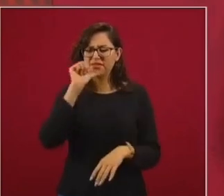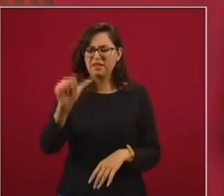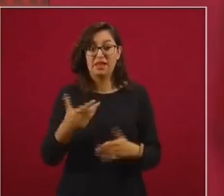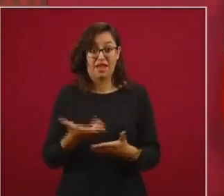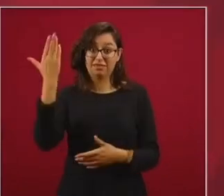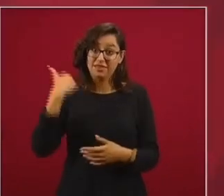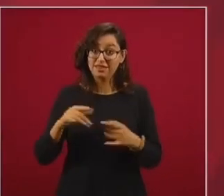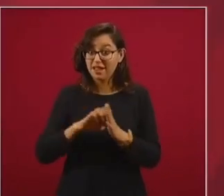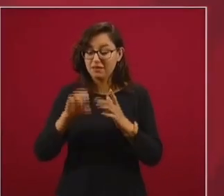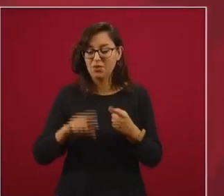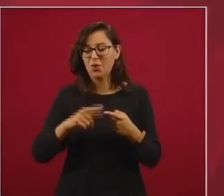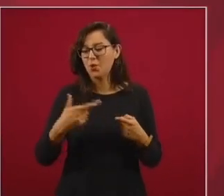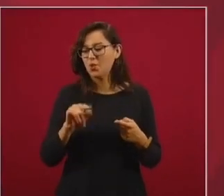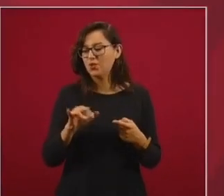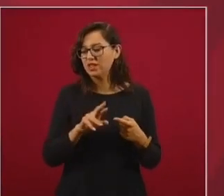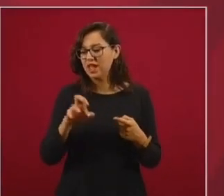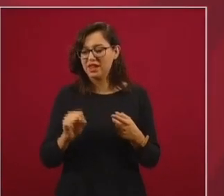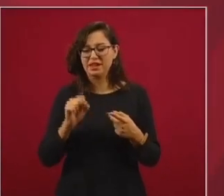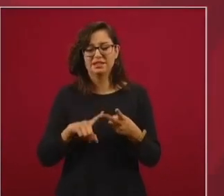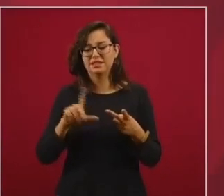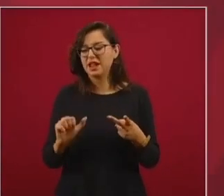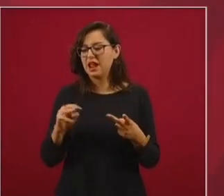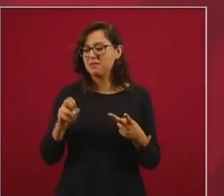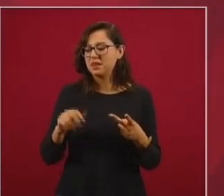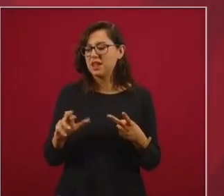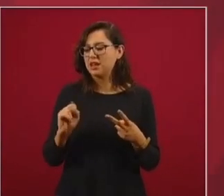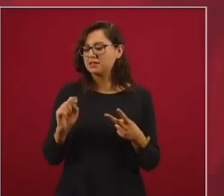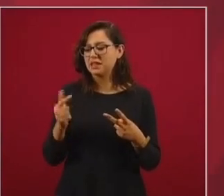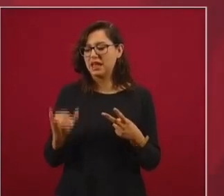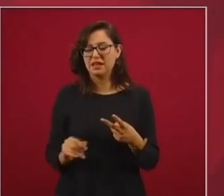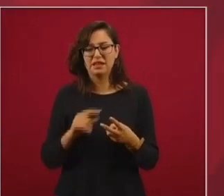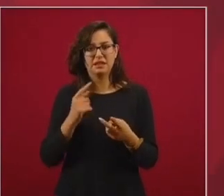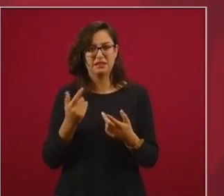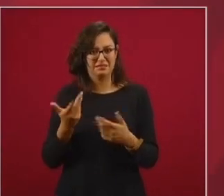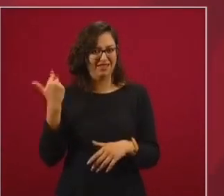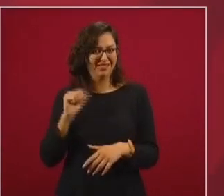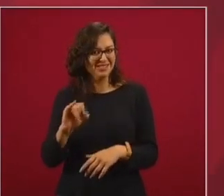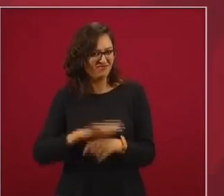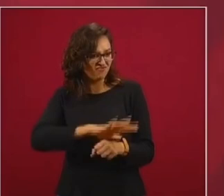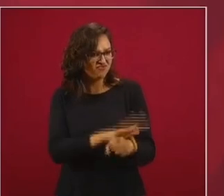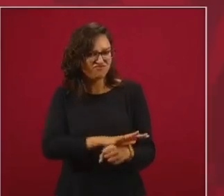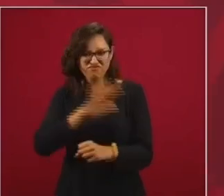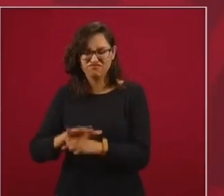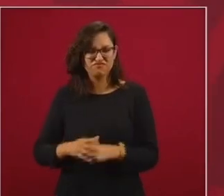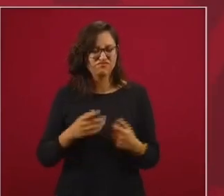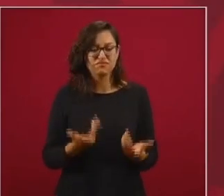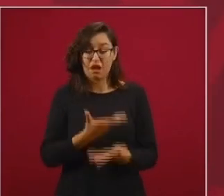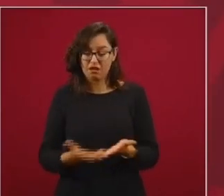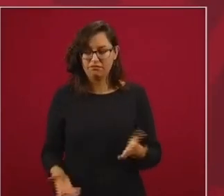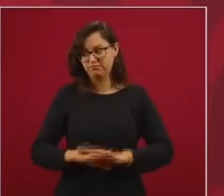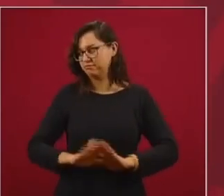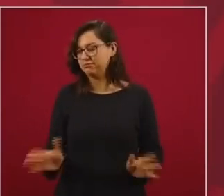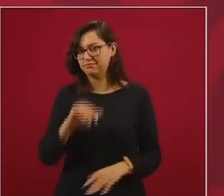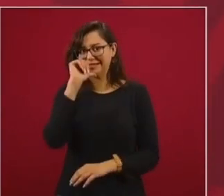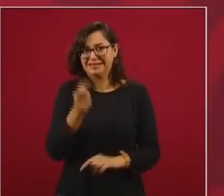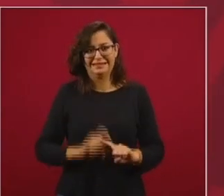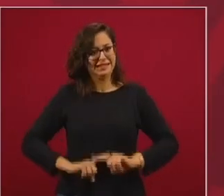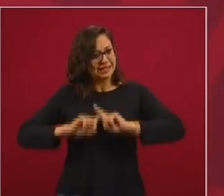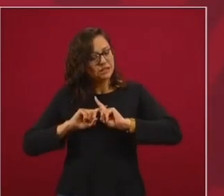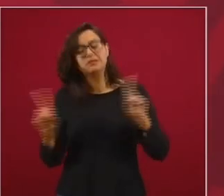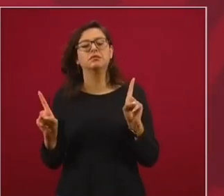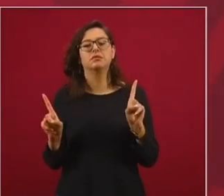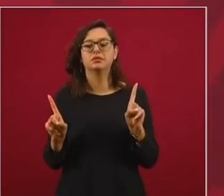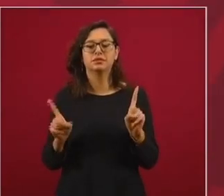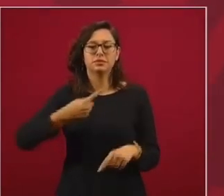Gutiérrez Pipó, como los de Carmen Aristegui, nada, ningún caso. Al contrario, hay que